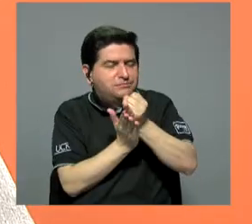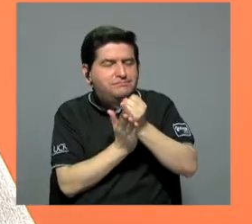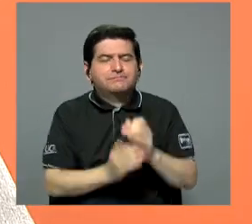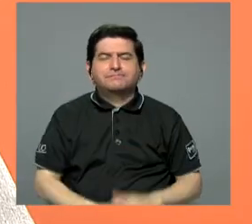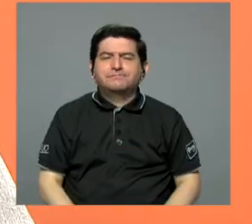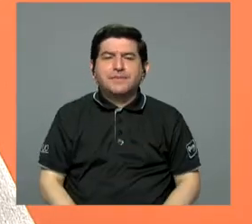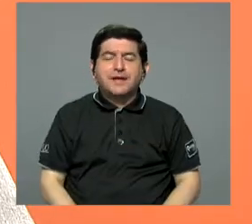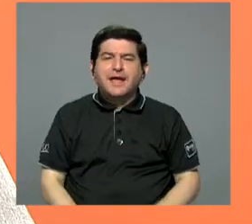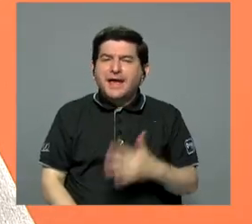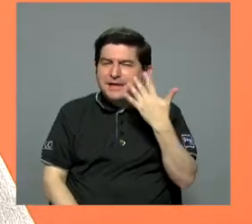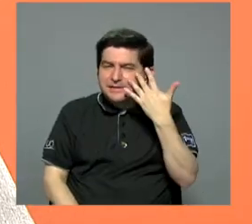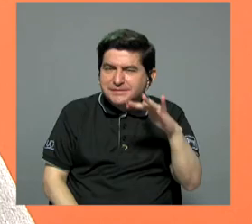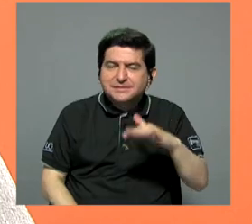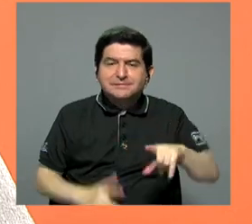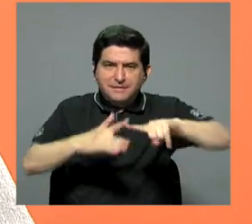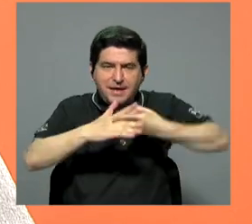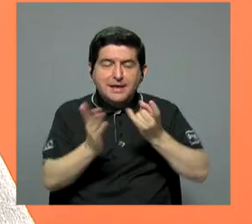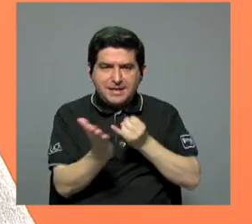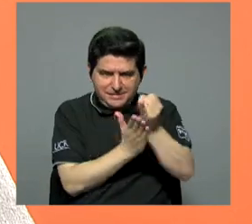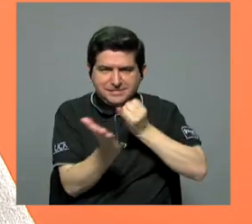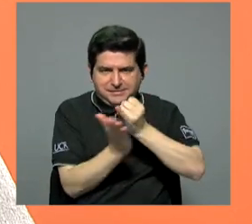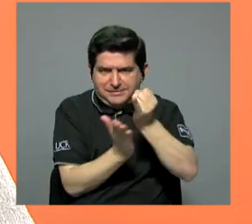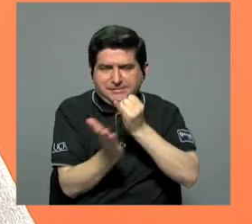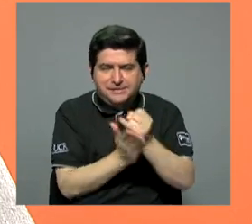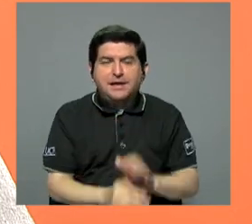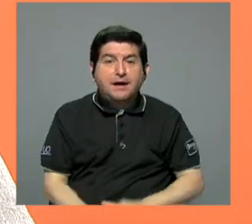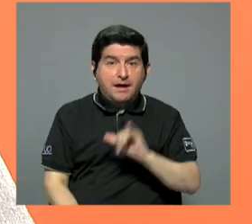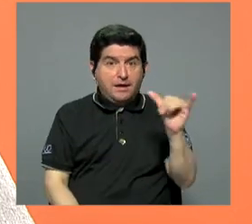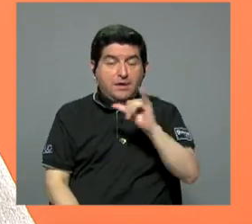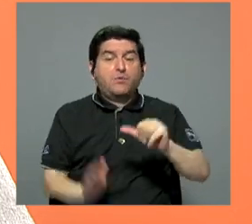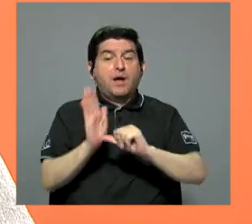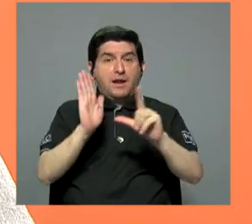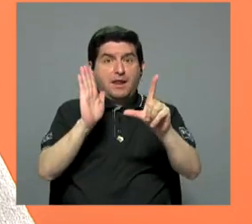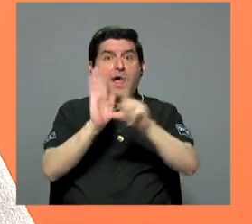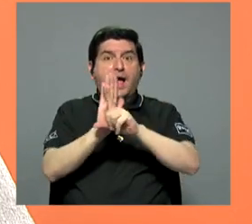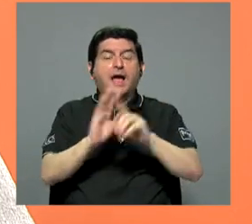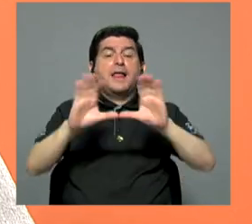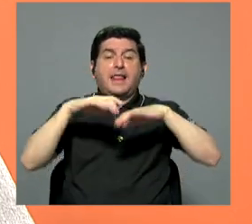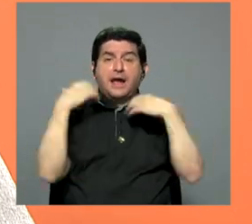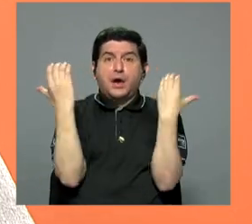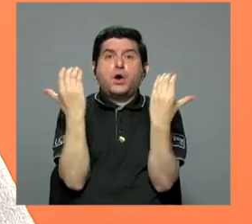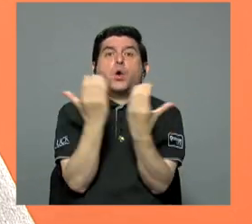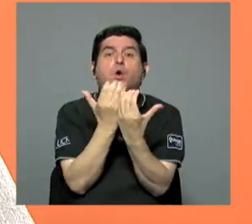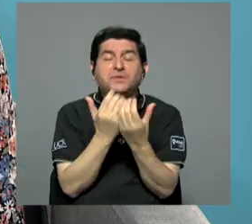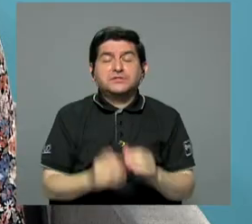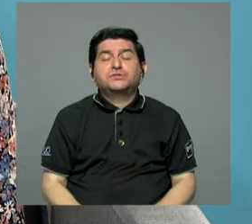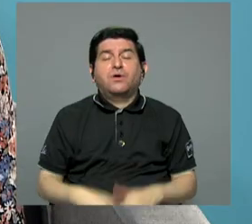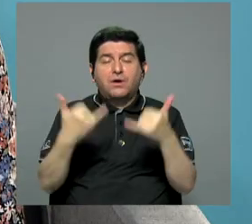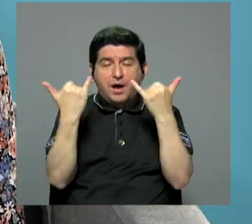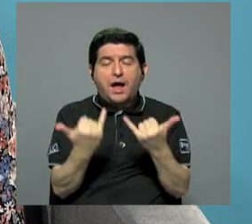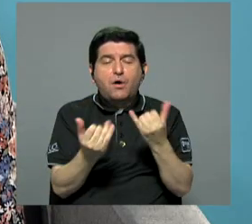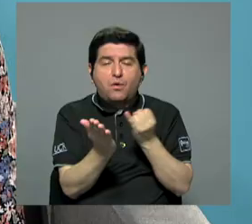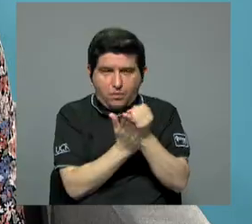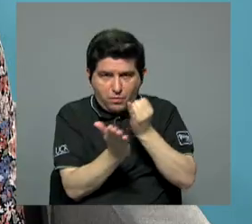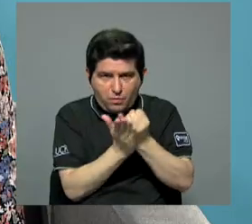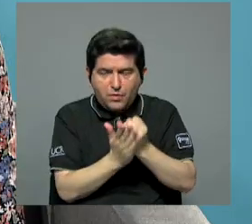Así que ese es un poco pues el panorama con el que inicia esta investigación que también en la Asamblea Legislativa hubo una comisión que investigó específicamente y que no concluyó